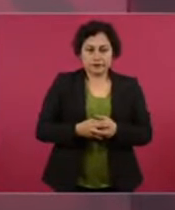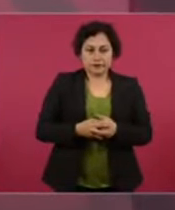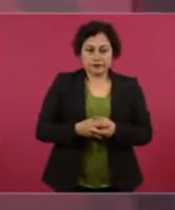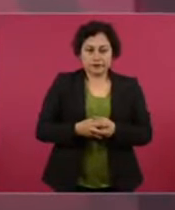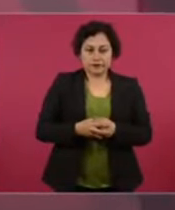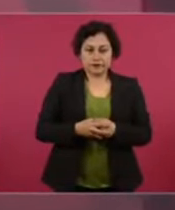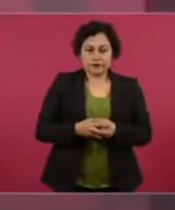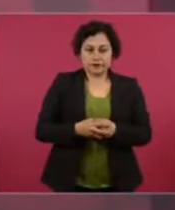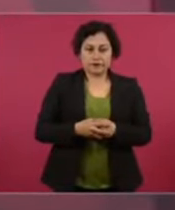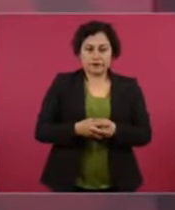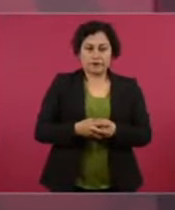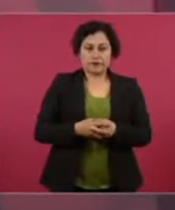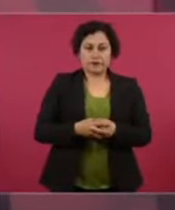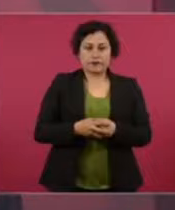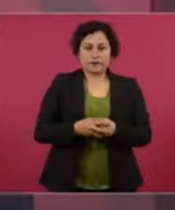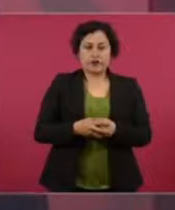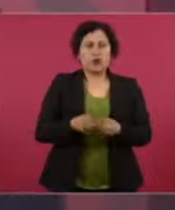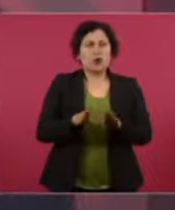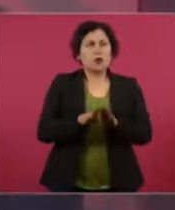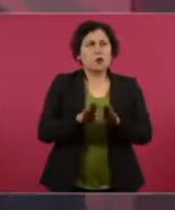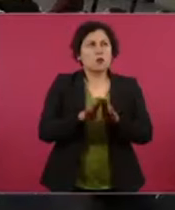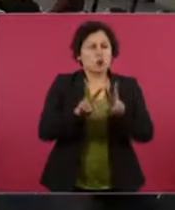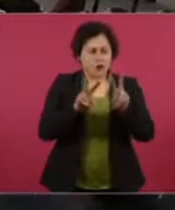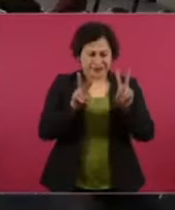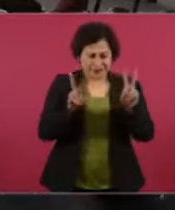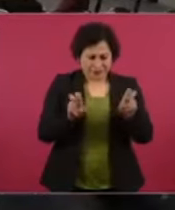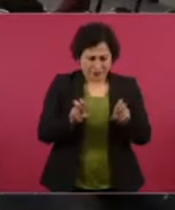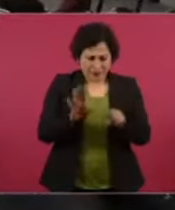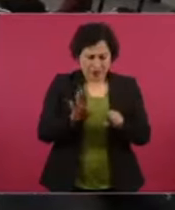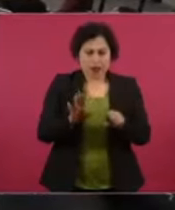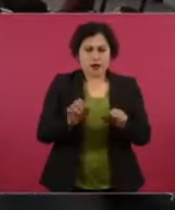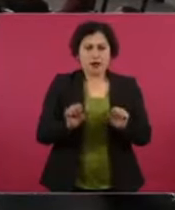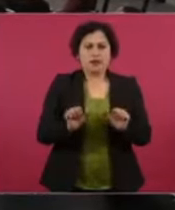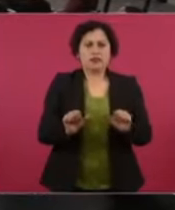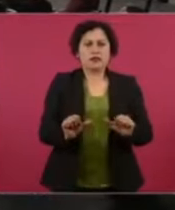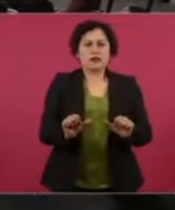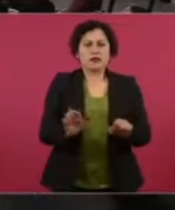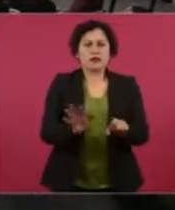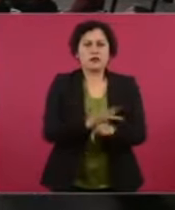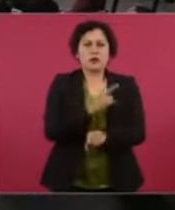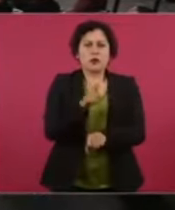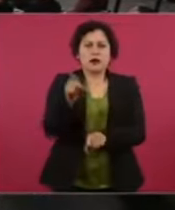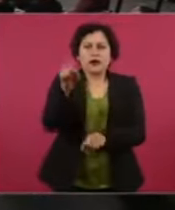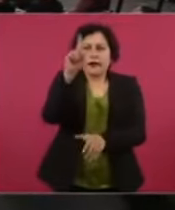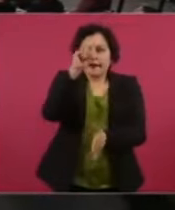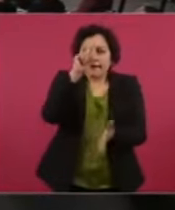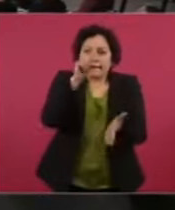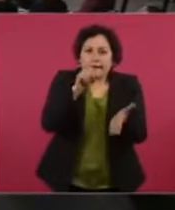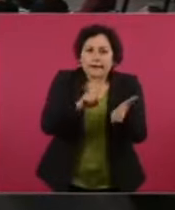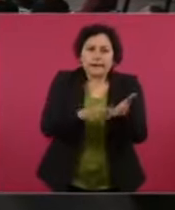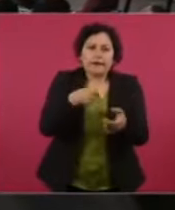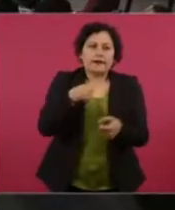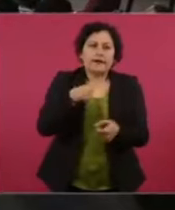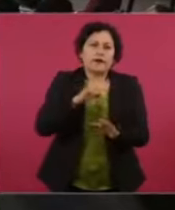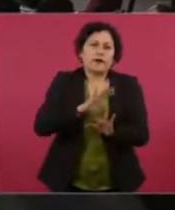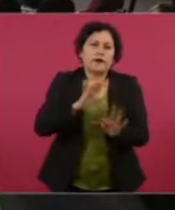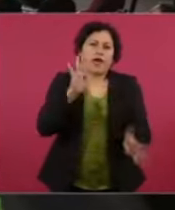me salvé porque me dieron por muerto, políticamente hablando,